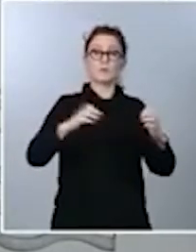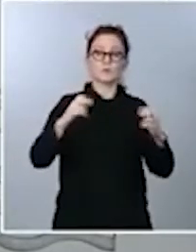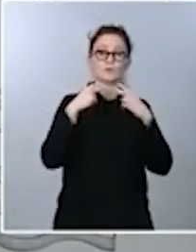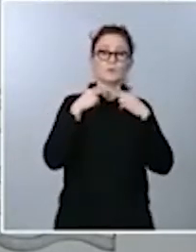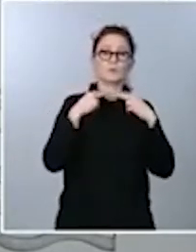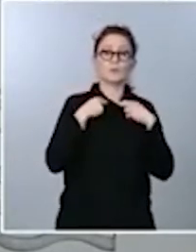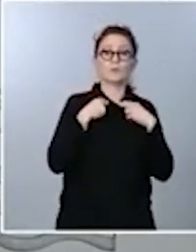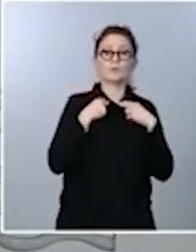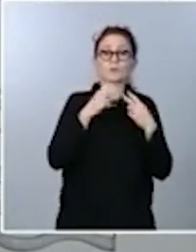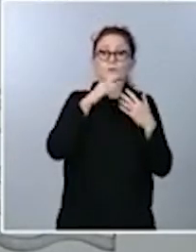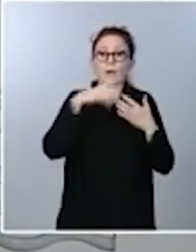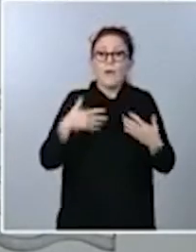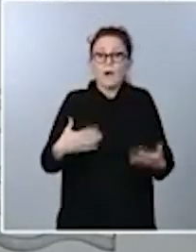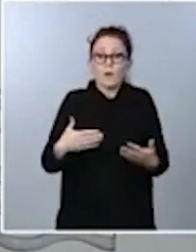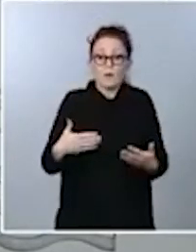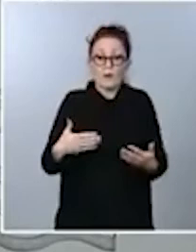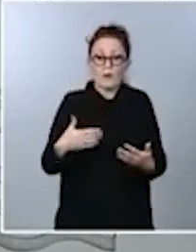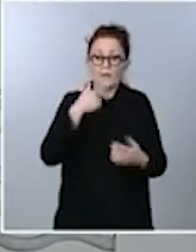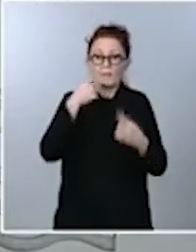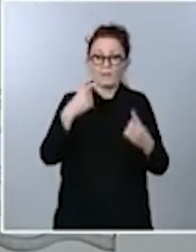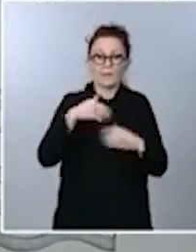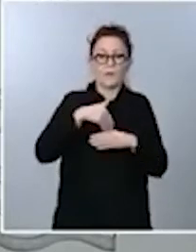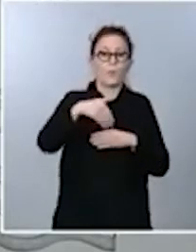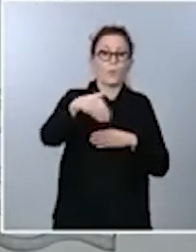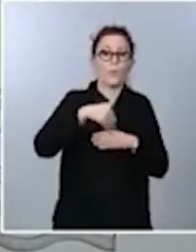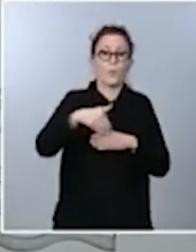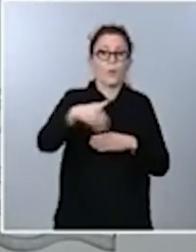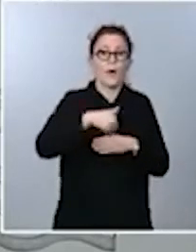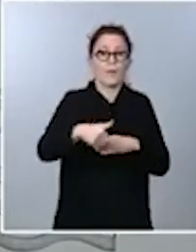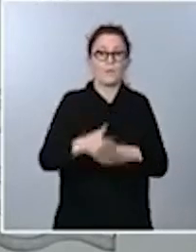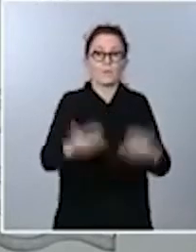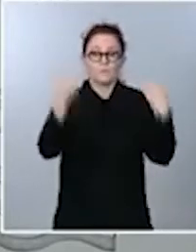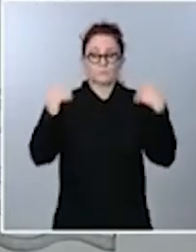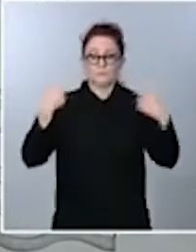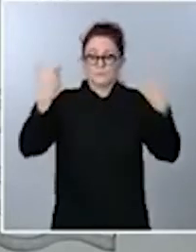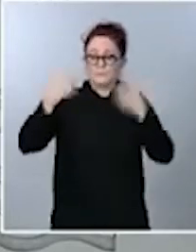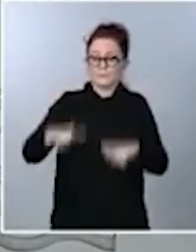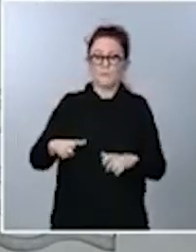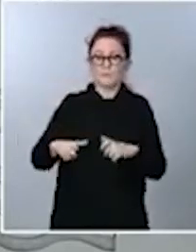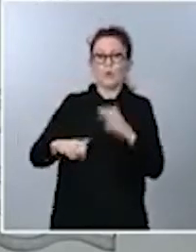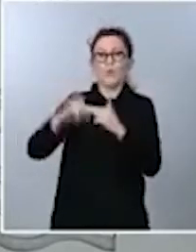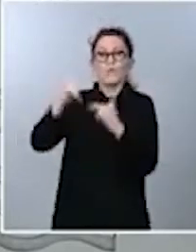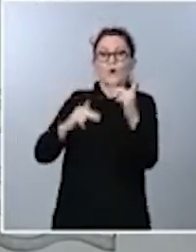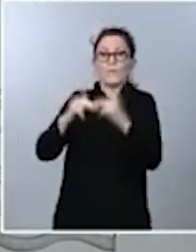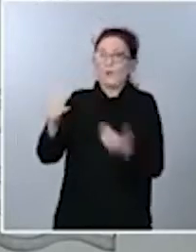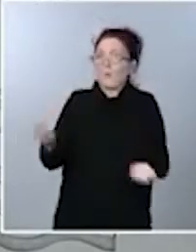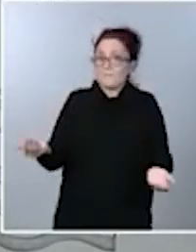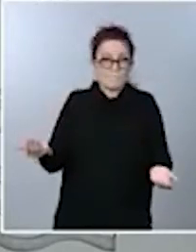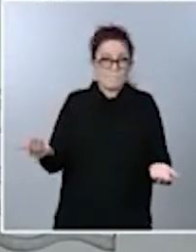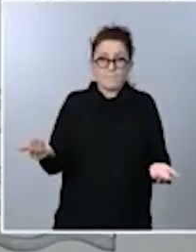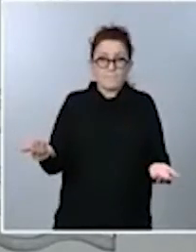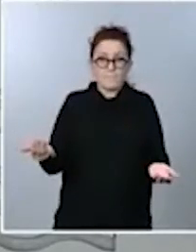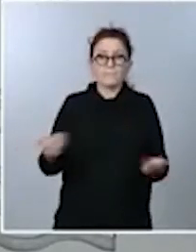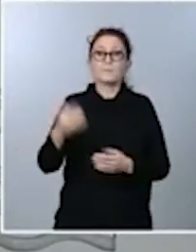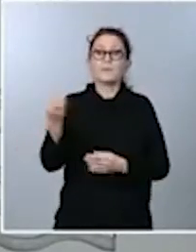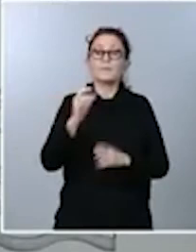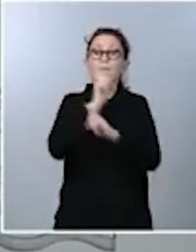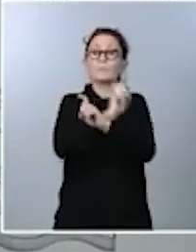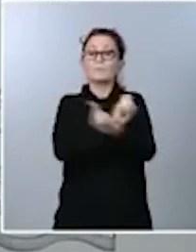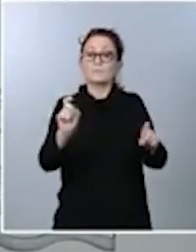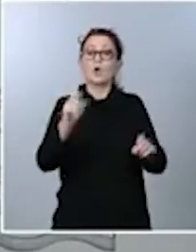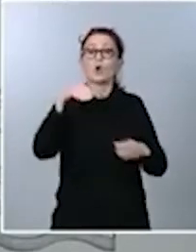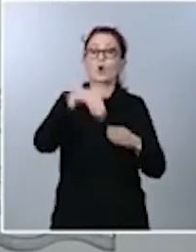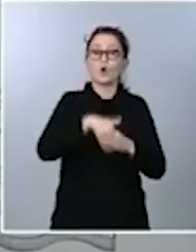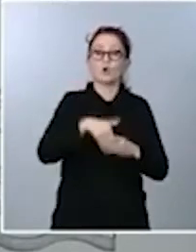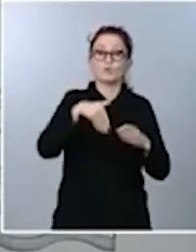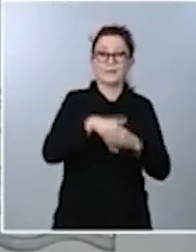aclarar cuándo corresponderá al Departamento de Fomento, aclarar cuándo. Lo que sí le puedo decir es que el contenido, como decía